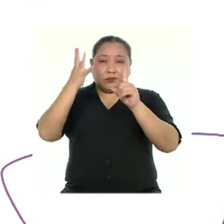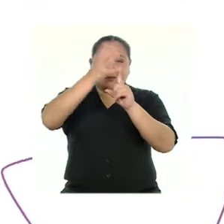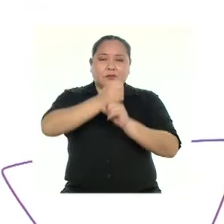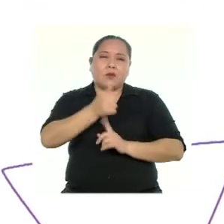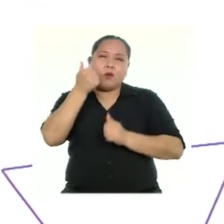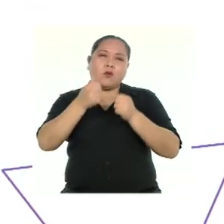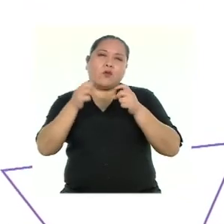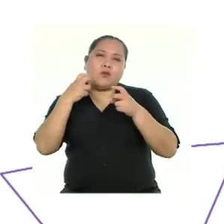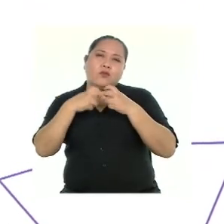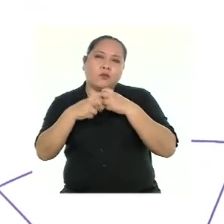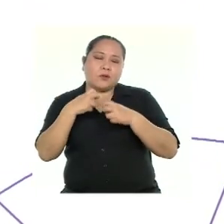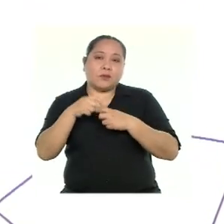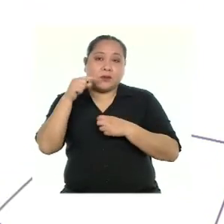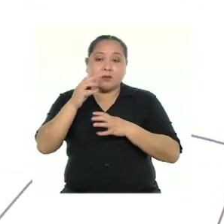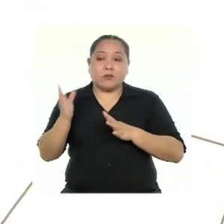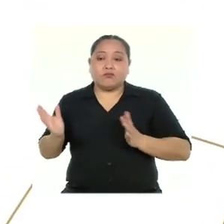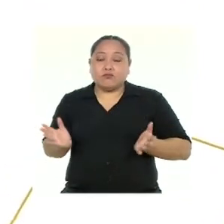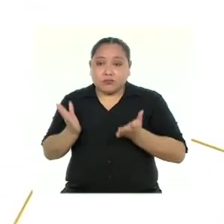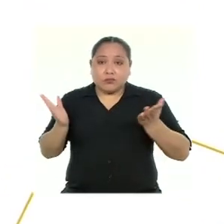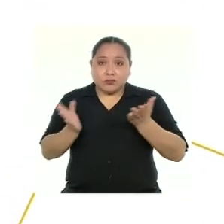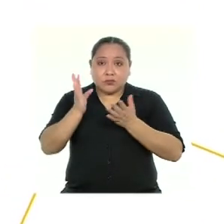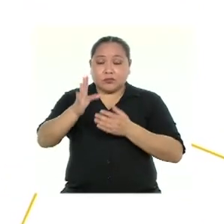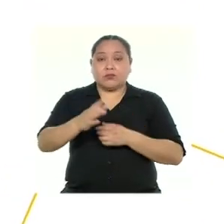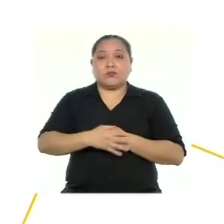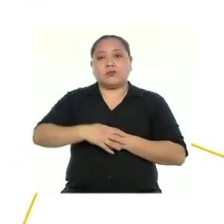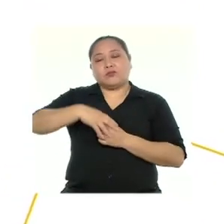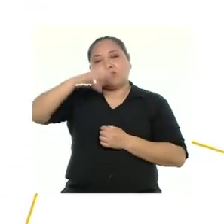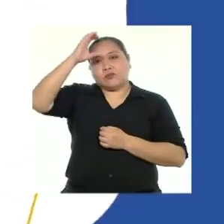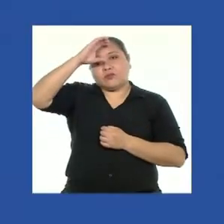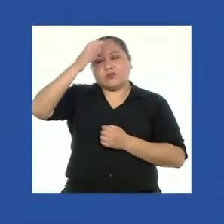dificultades. Así podrás potenciar tus capacidades.